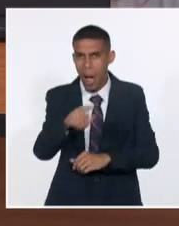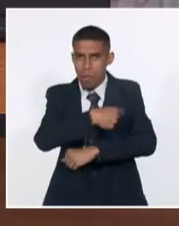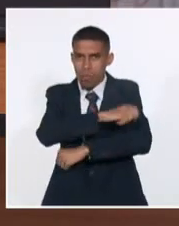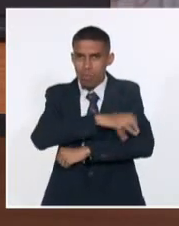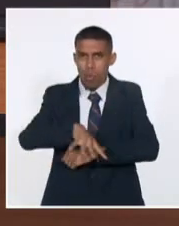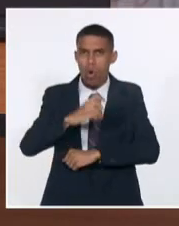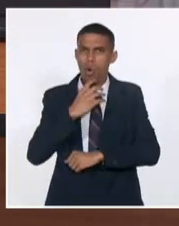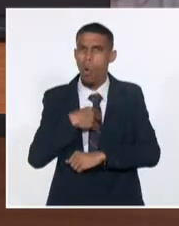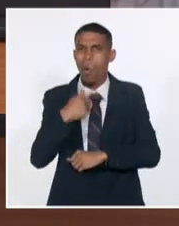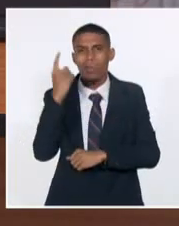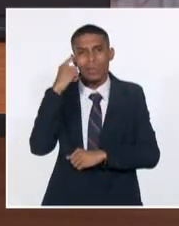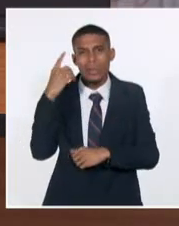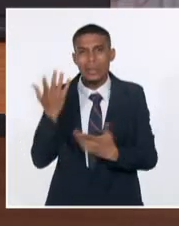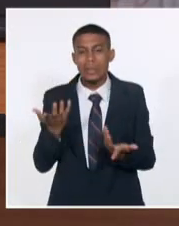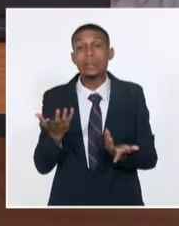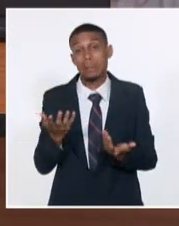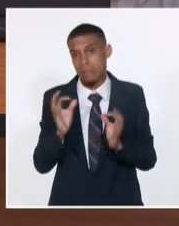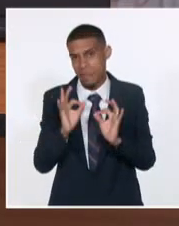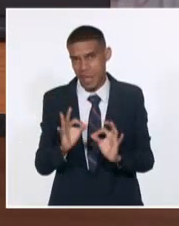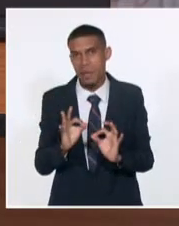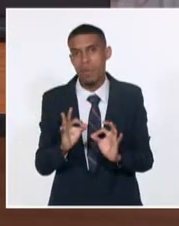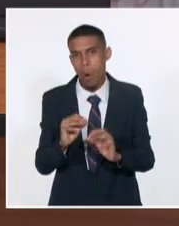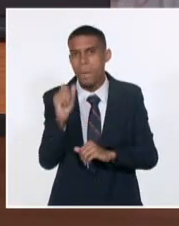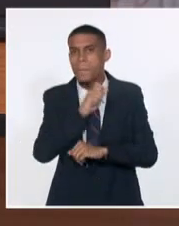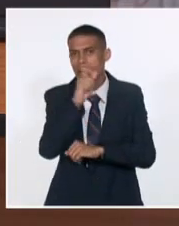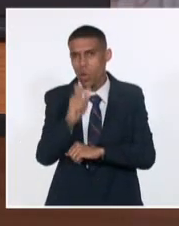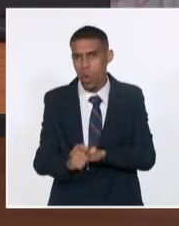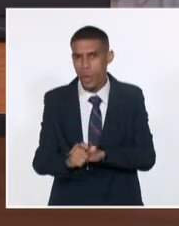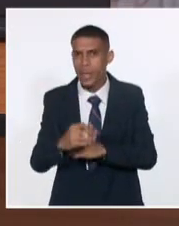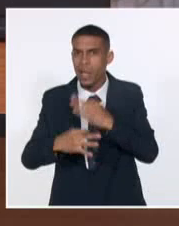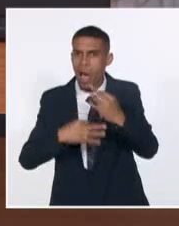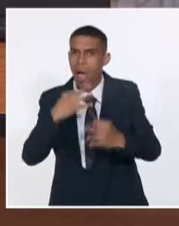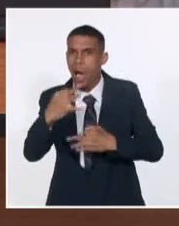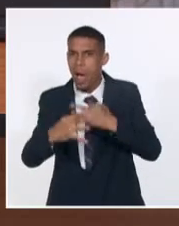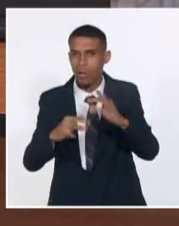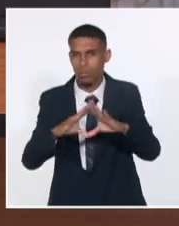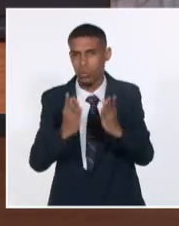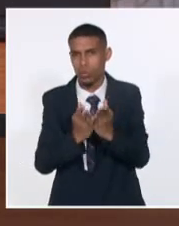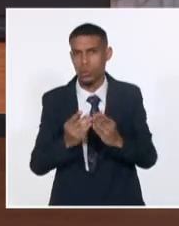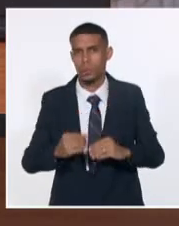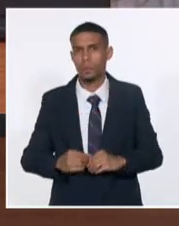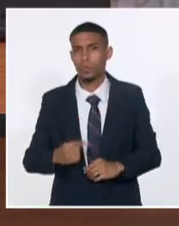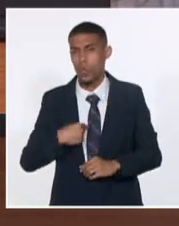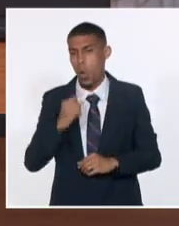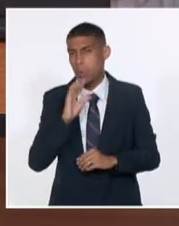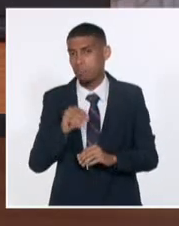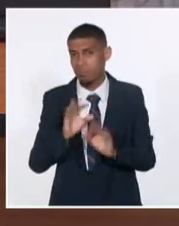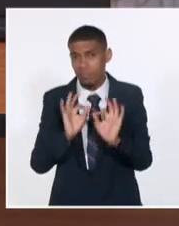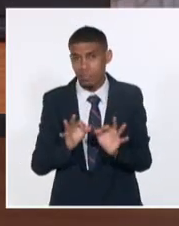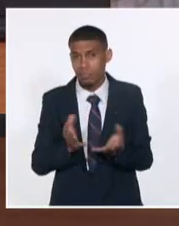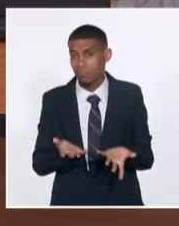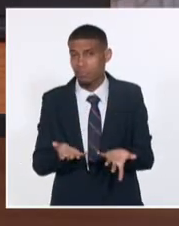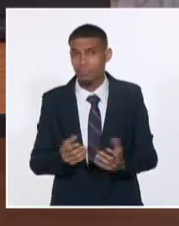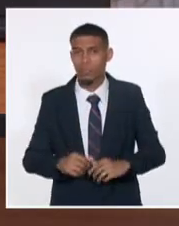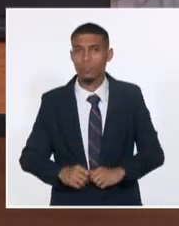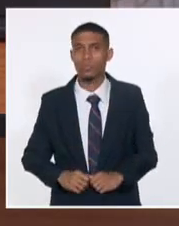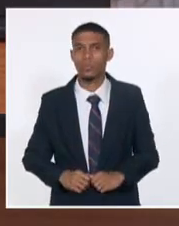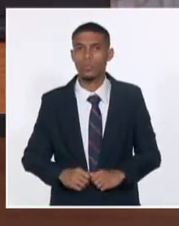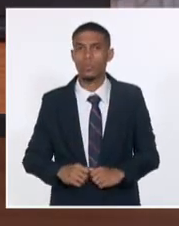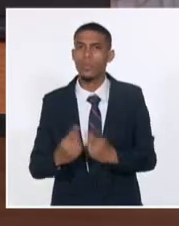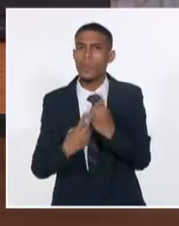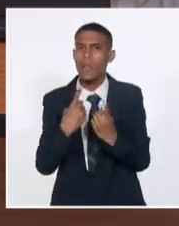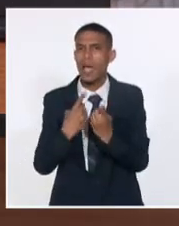personas también entendieran un poco de lo que estaba pasando. Ya lo digo, me retiran varios mochos, pero era algo interesante,